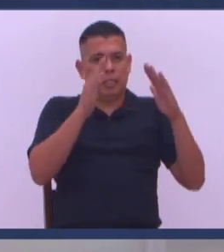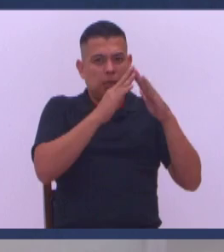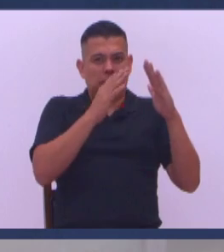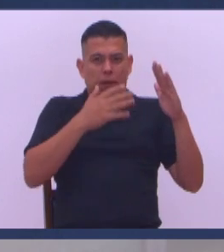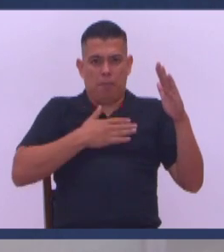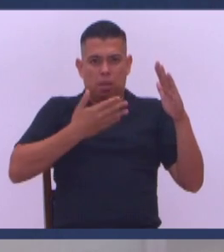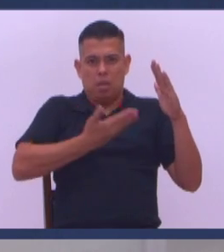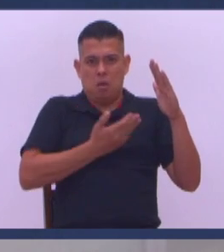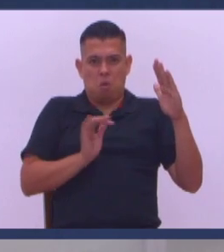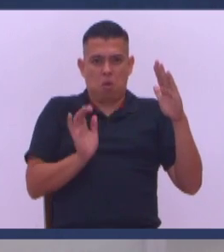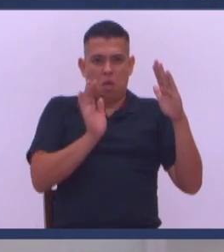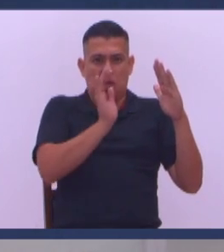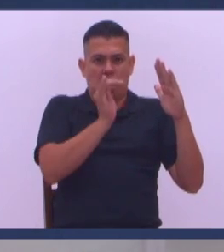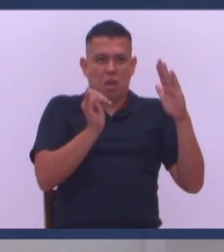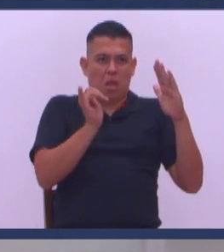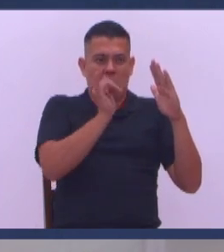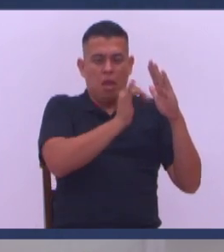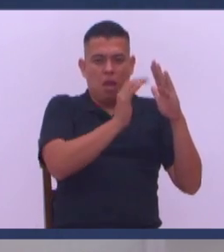casa